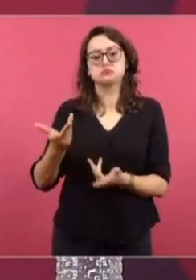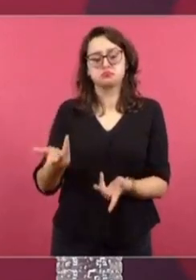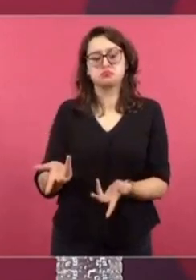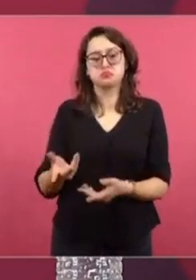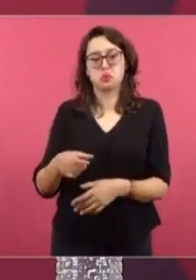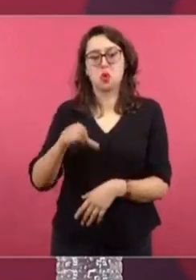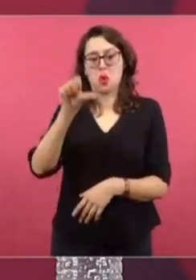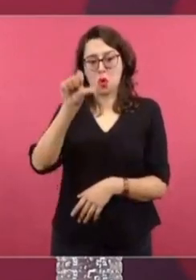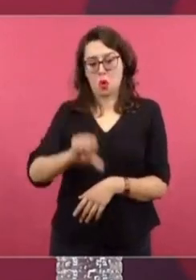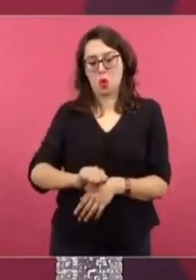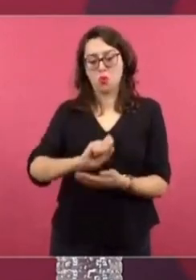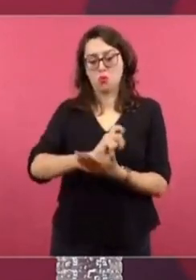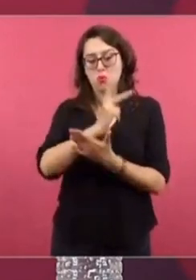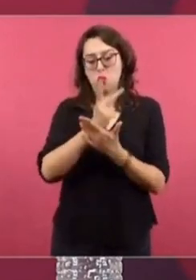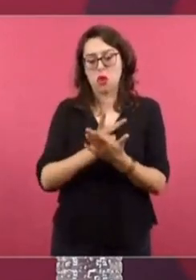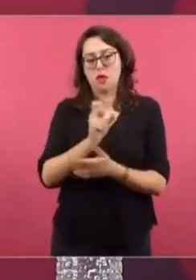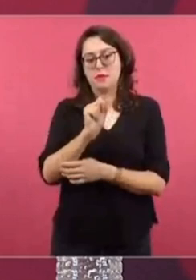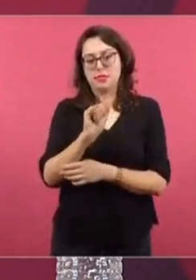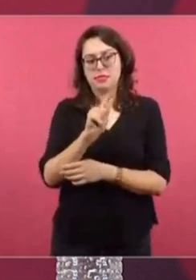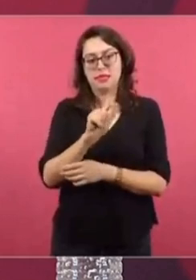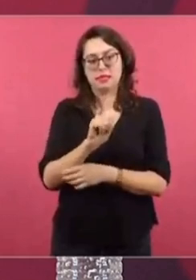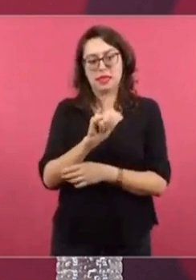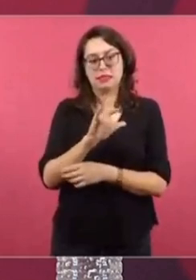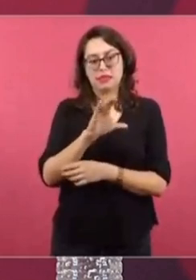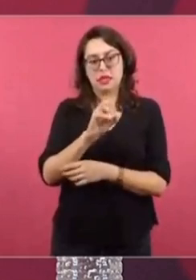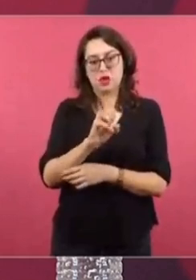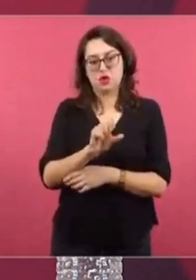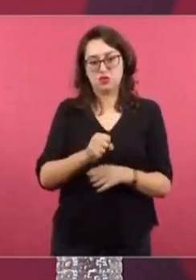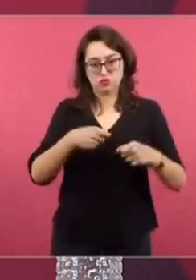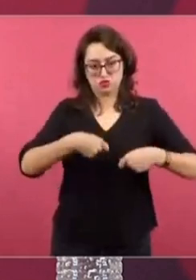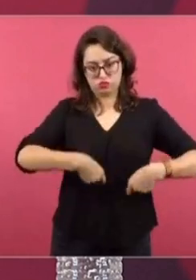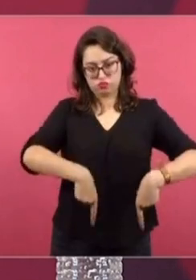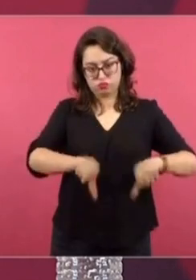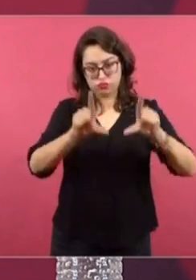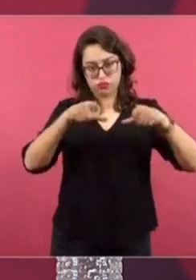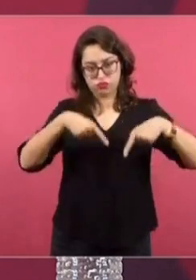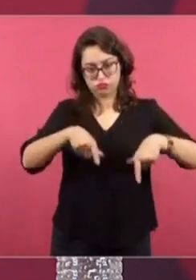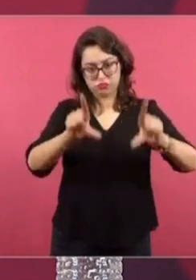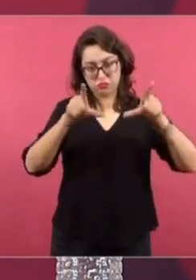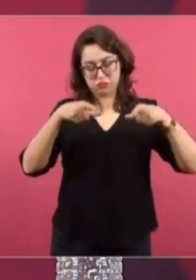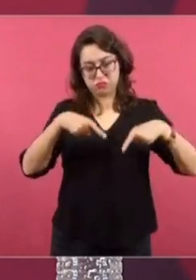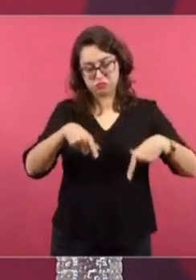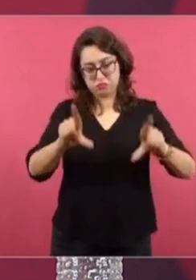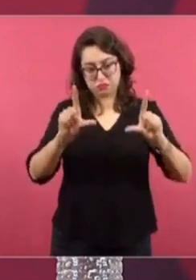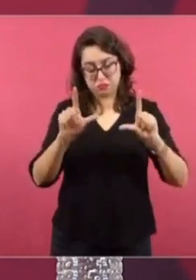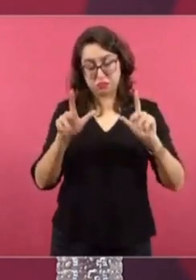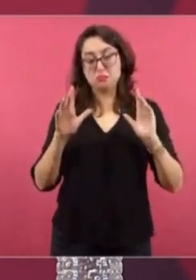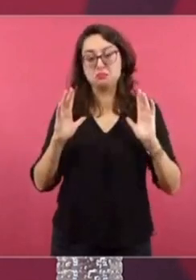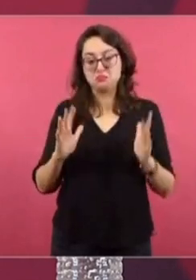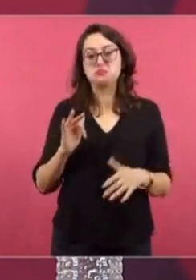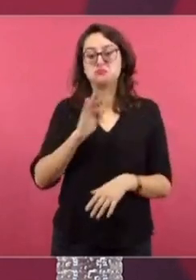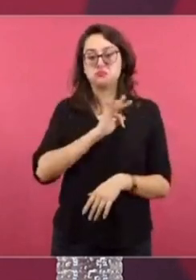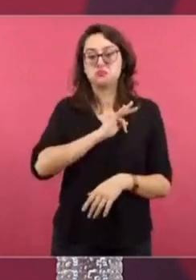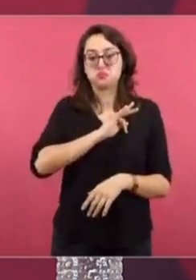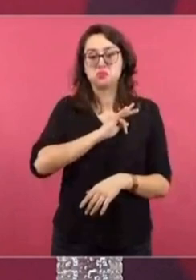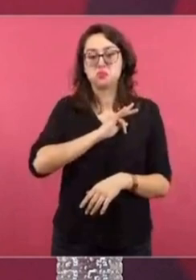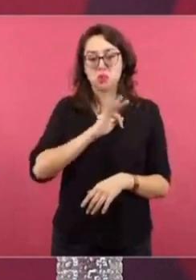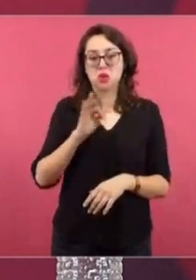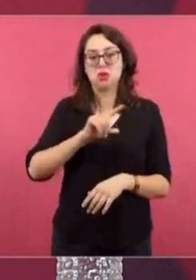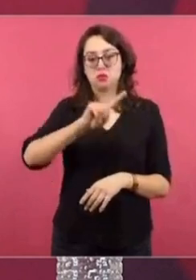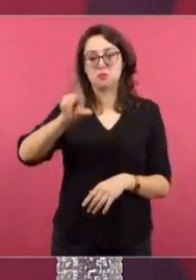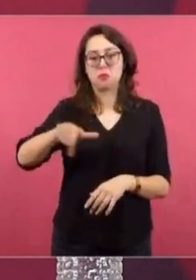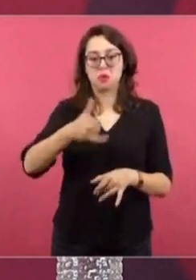ya los programas sintéticos en el Diario Oficial de la Federación. Espero que podamos informarlo en minutos,